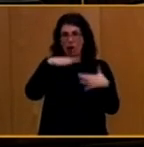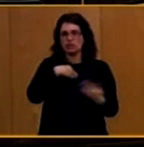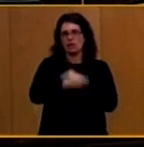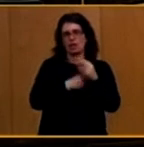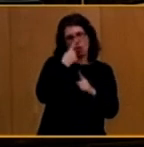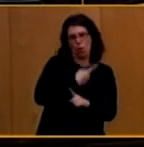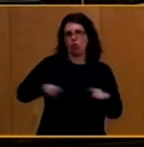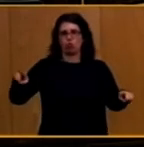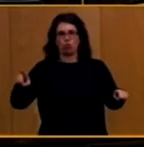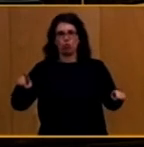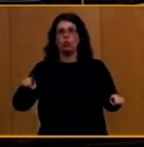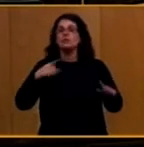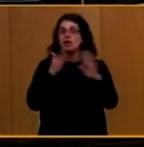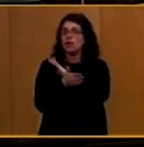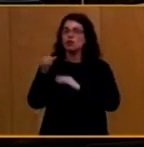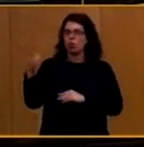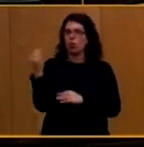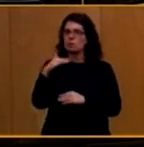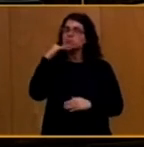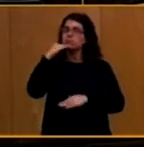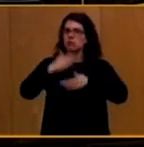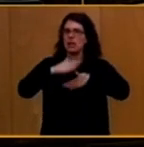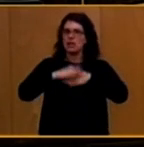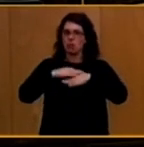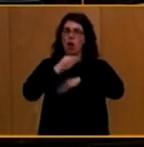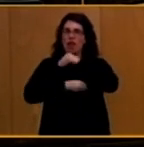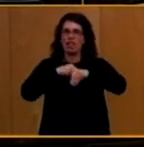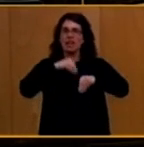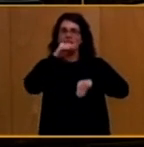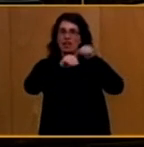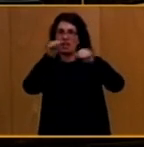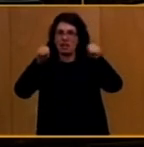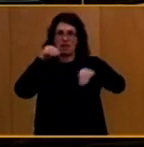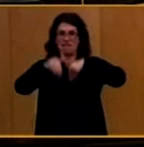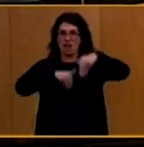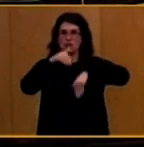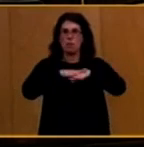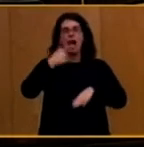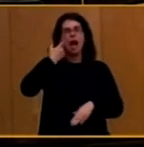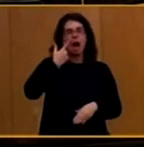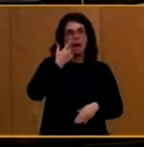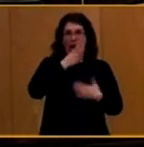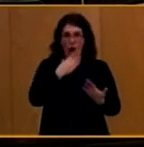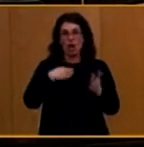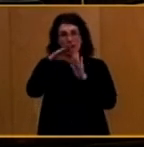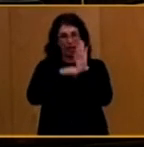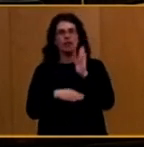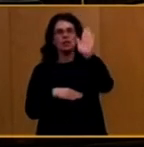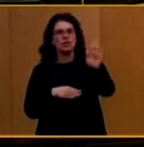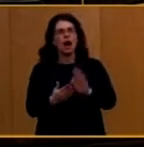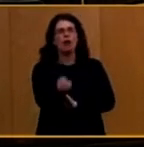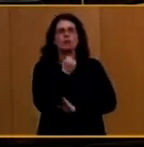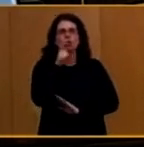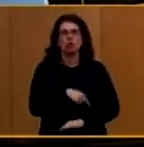debería usted haber consultado un referéndum para ver si este pueblo refrenda las políticas que está usted haciendo en este momento en España.